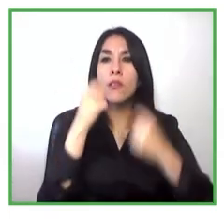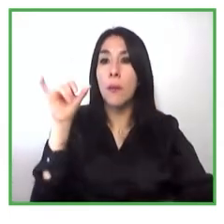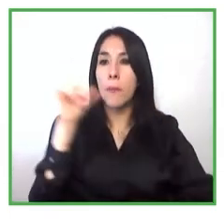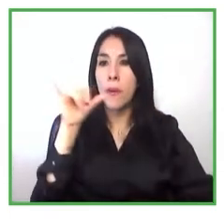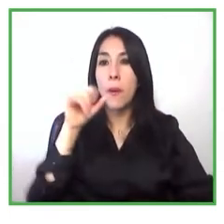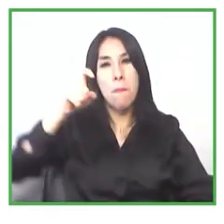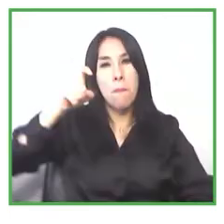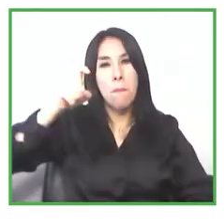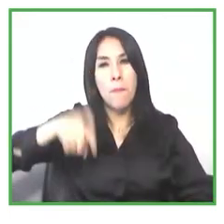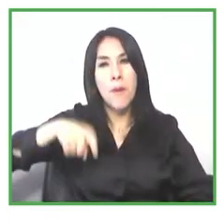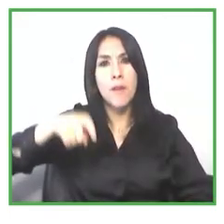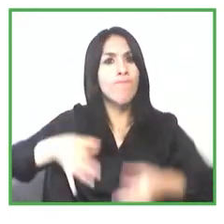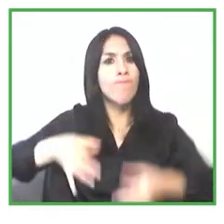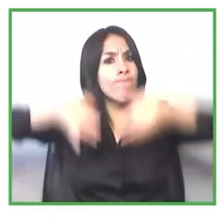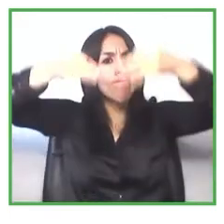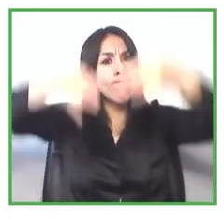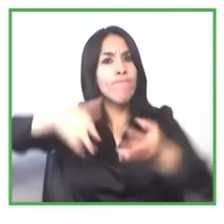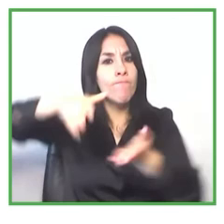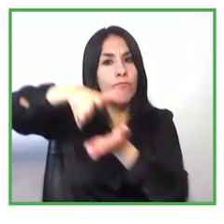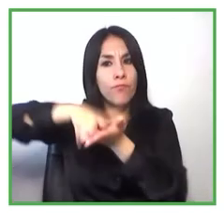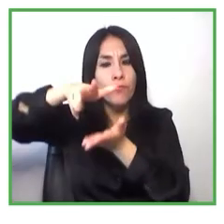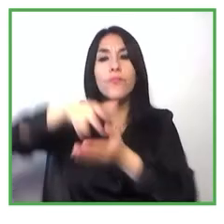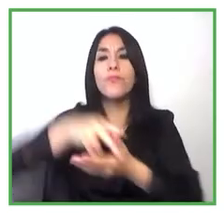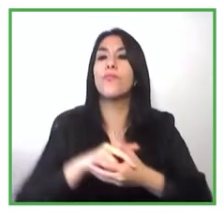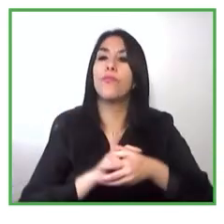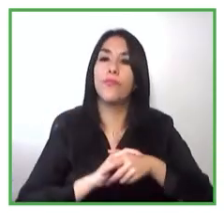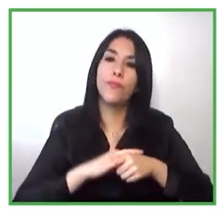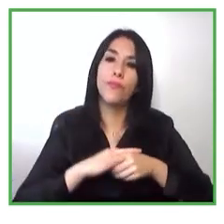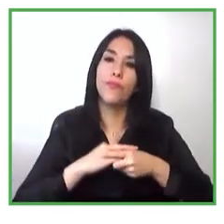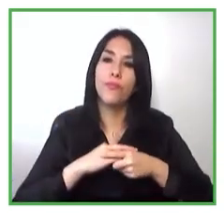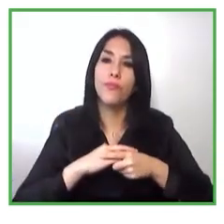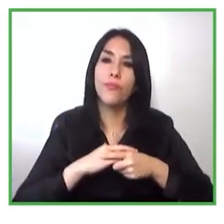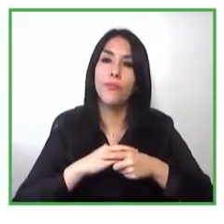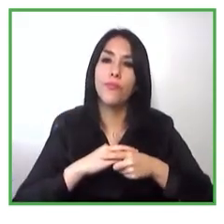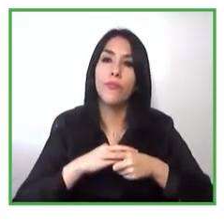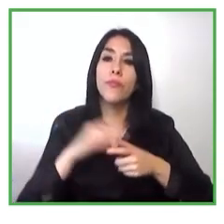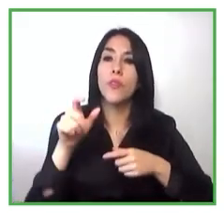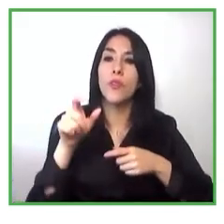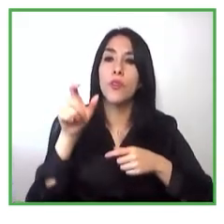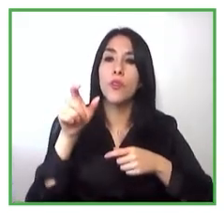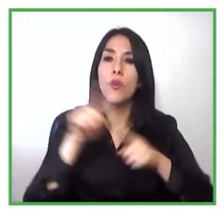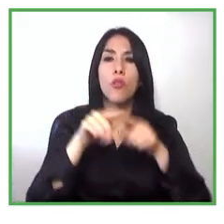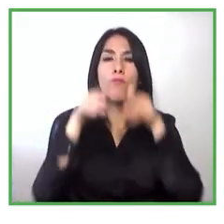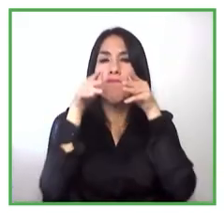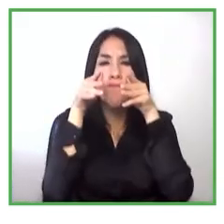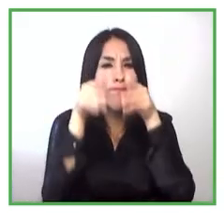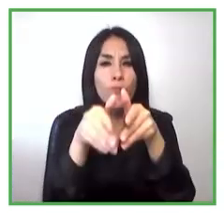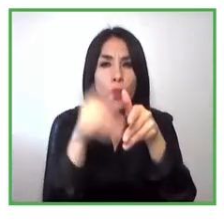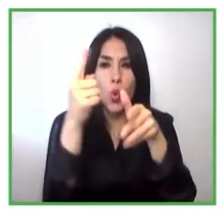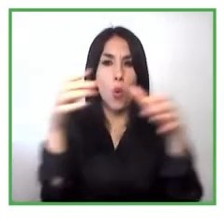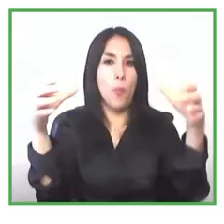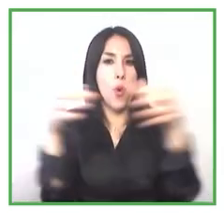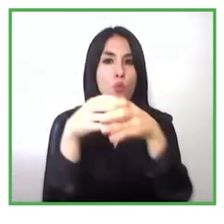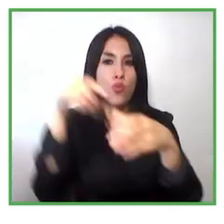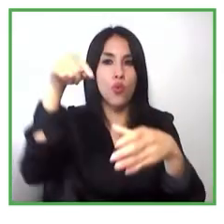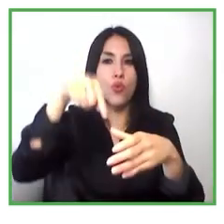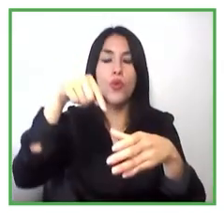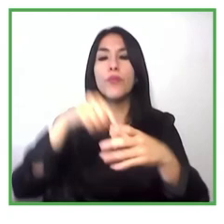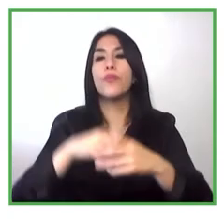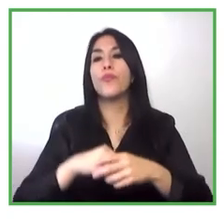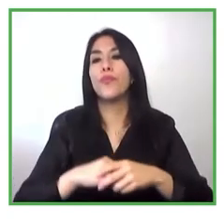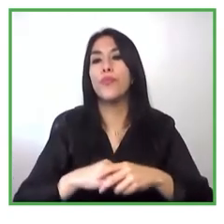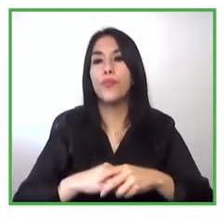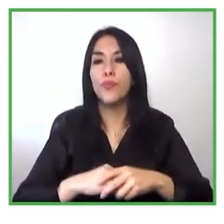resultado de este focus group de crear programas de